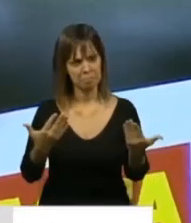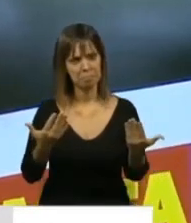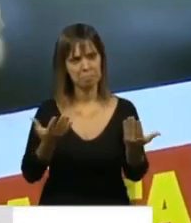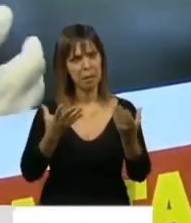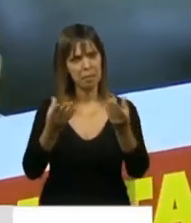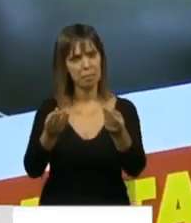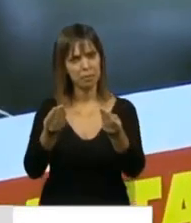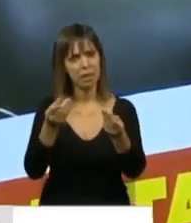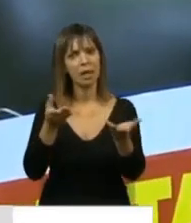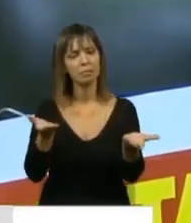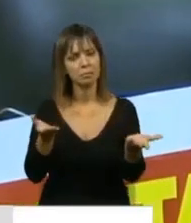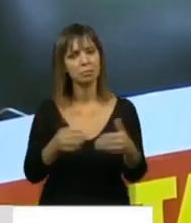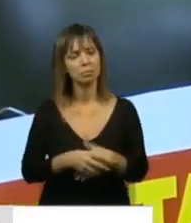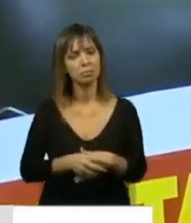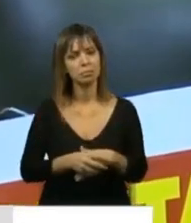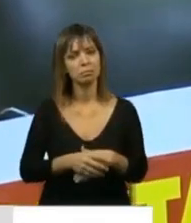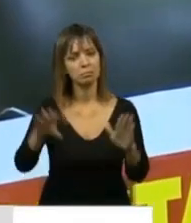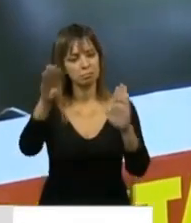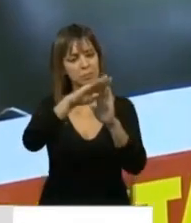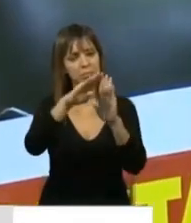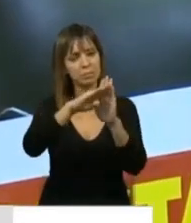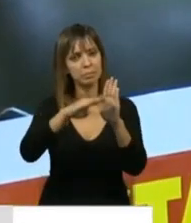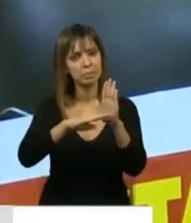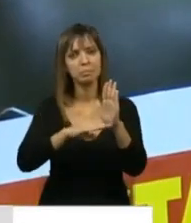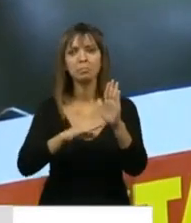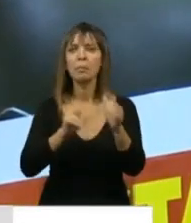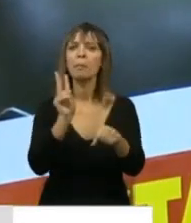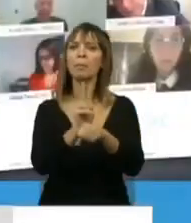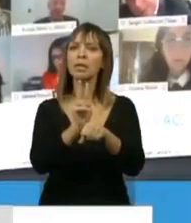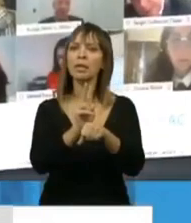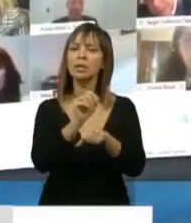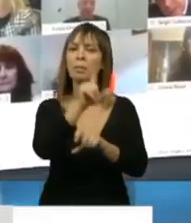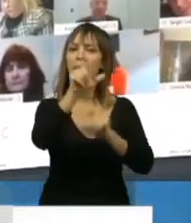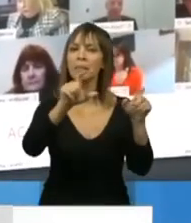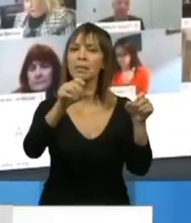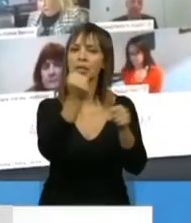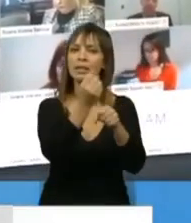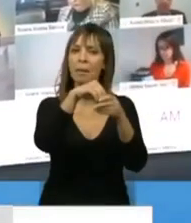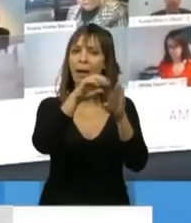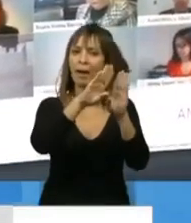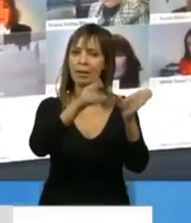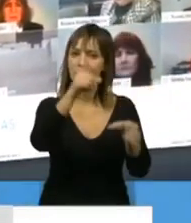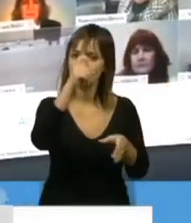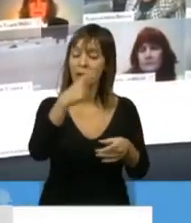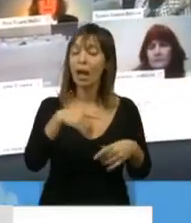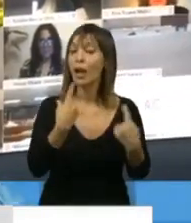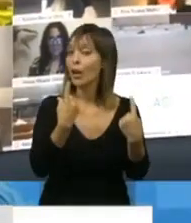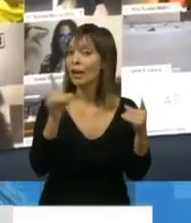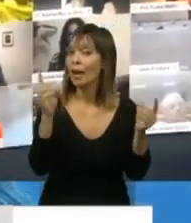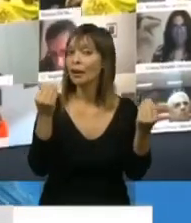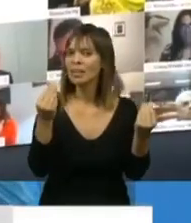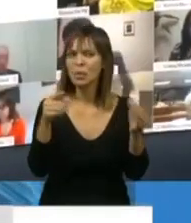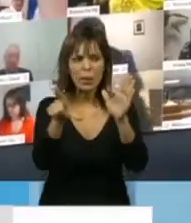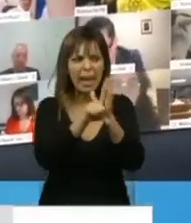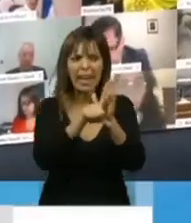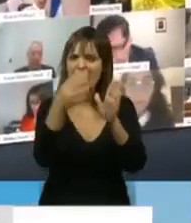un planteo de protección de los trabajadores de la salud? Lo sorprendente es que se tenga que votar una ley especial para